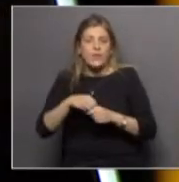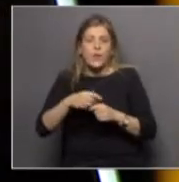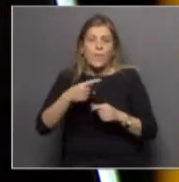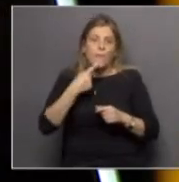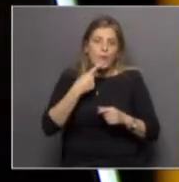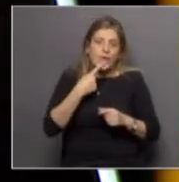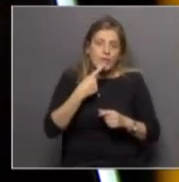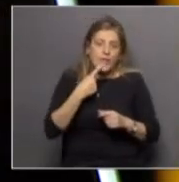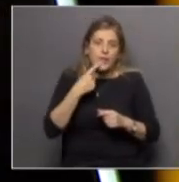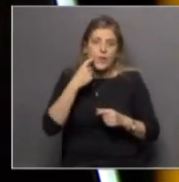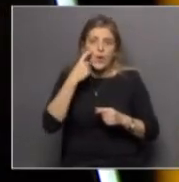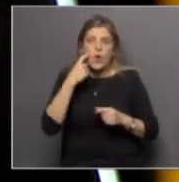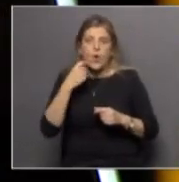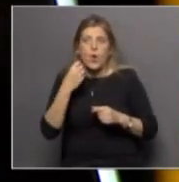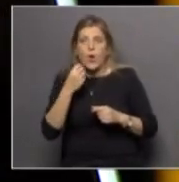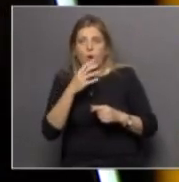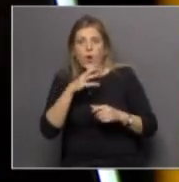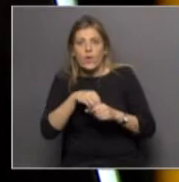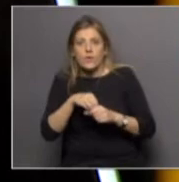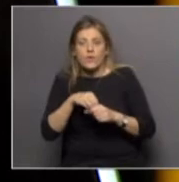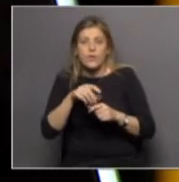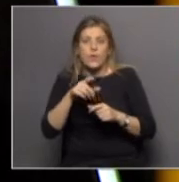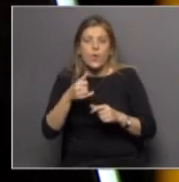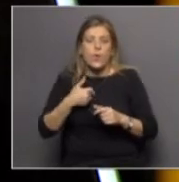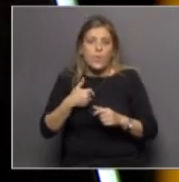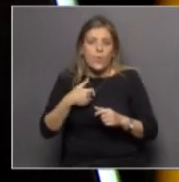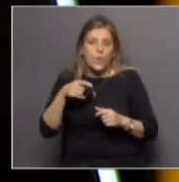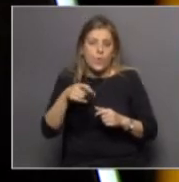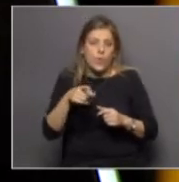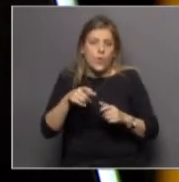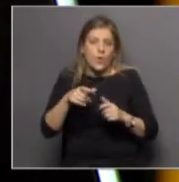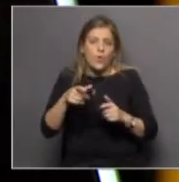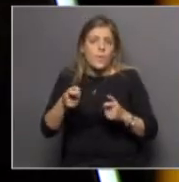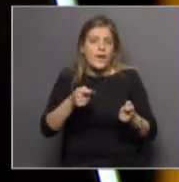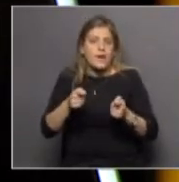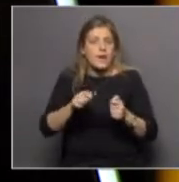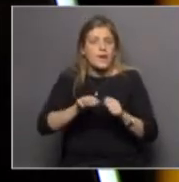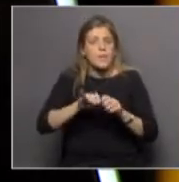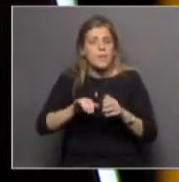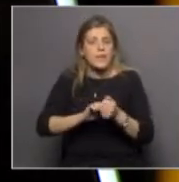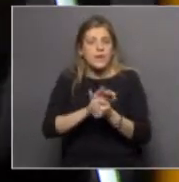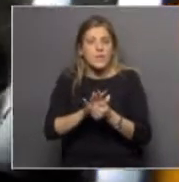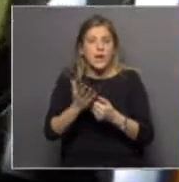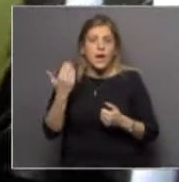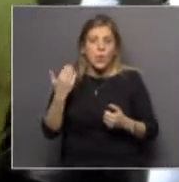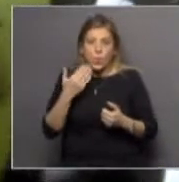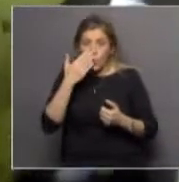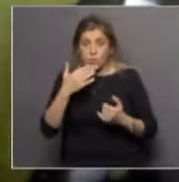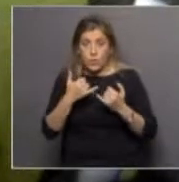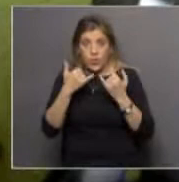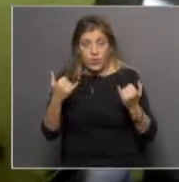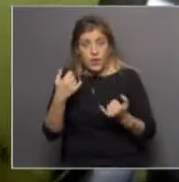como a nuestros comportamientos individuales y la incidencia que tenía esto en la pandemia estos últimos días hemos visto como